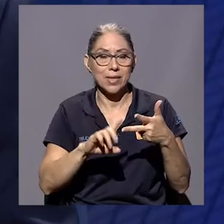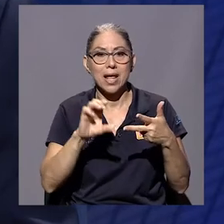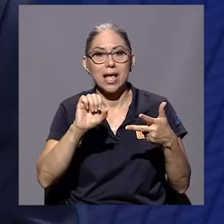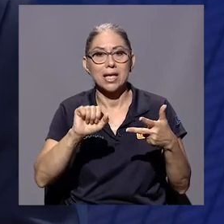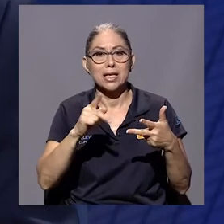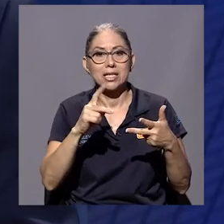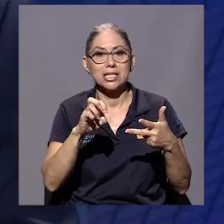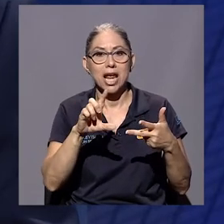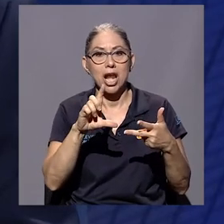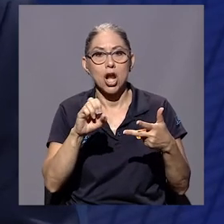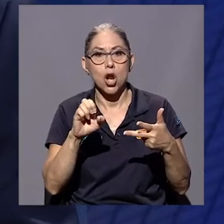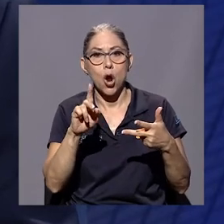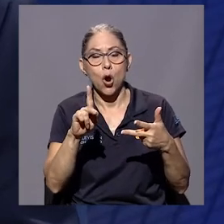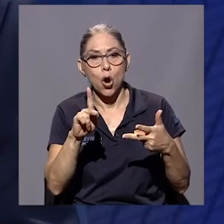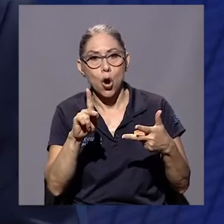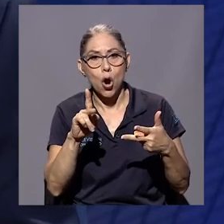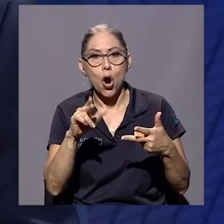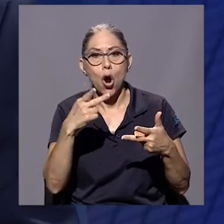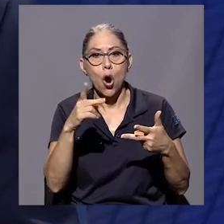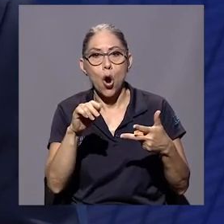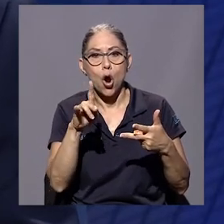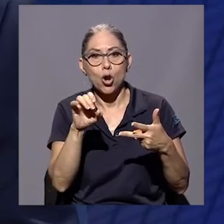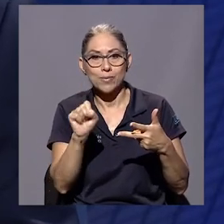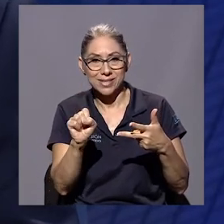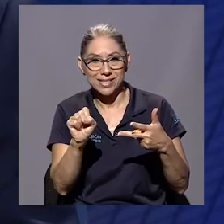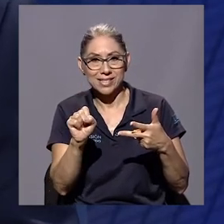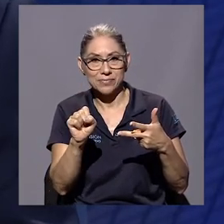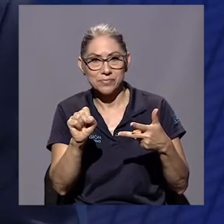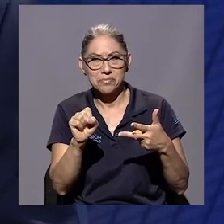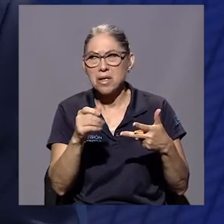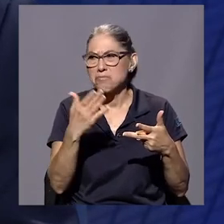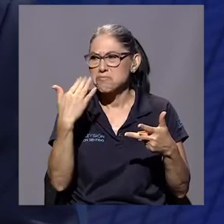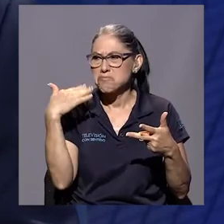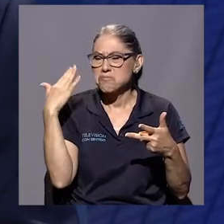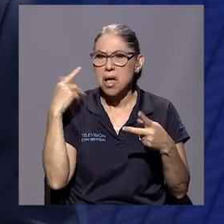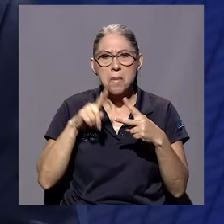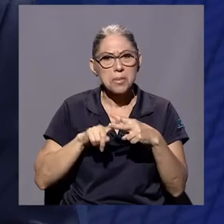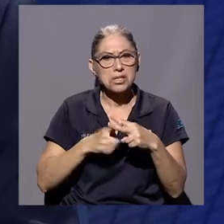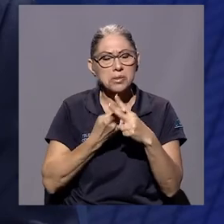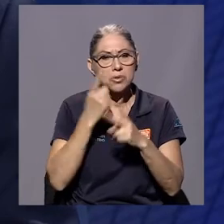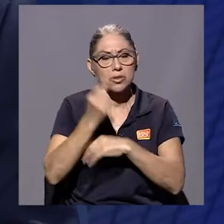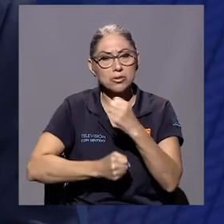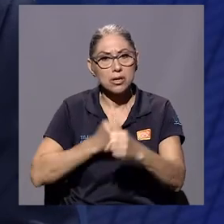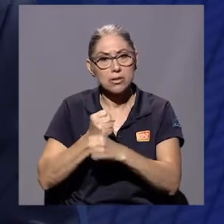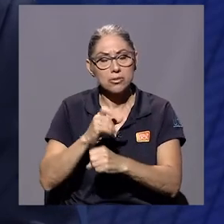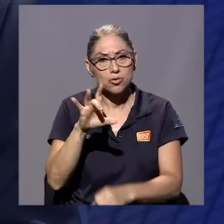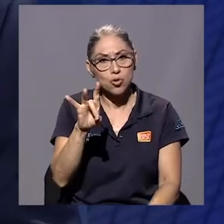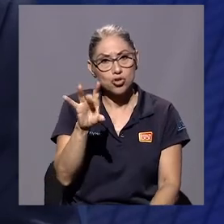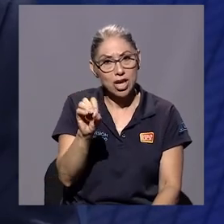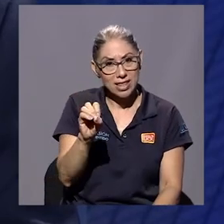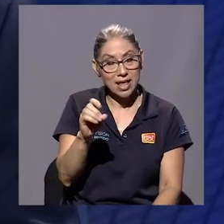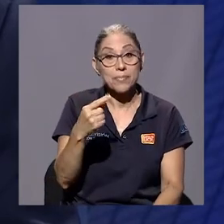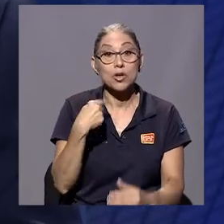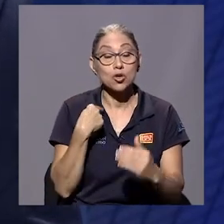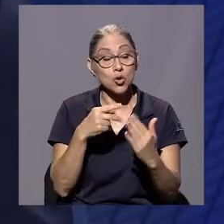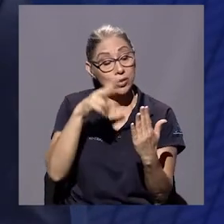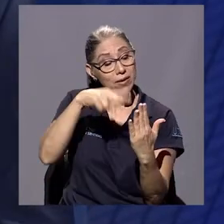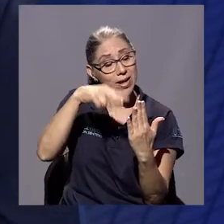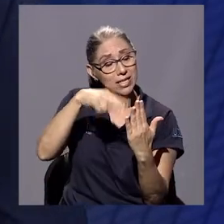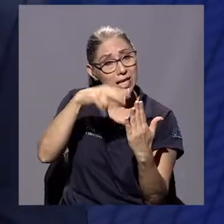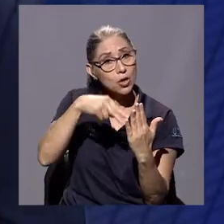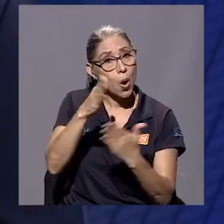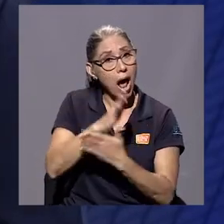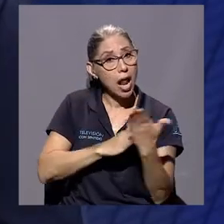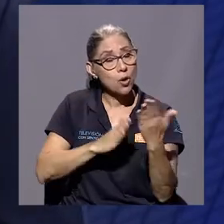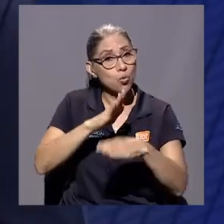entonces, en una ocasión hacia fines, principios de los 80, estaba leyendo una